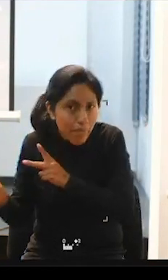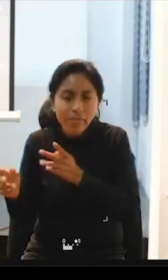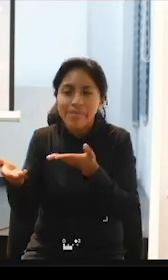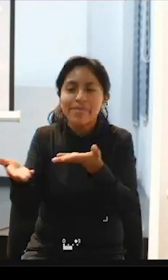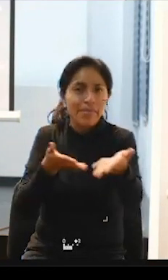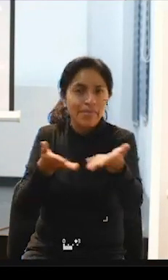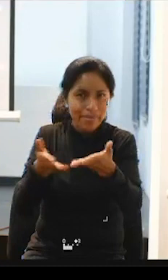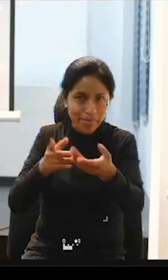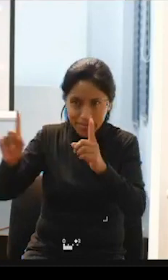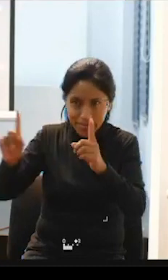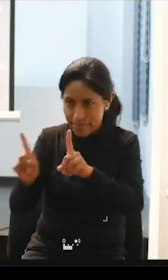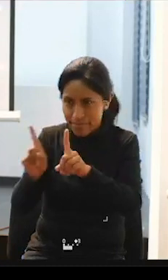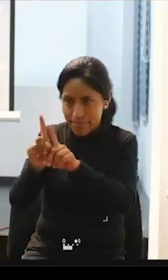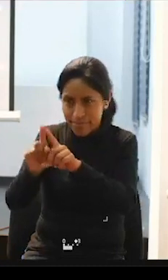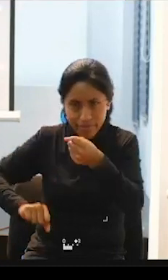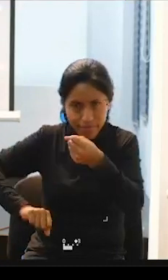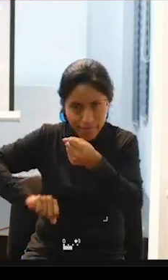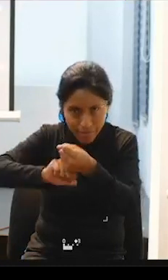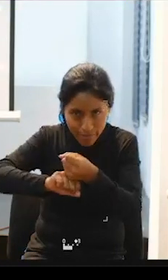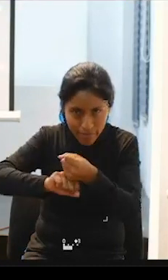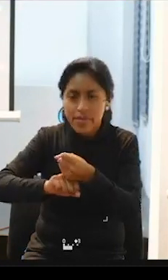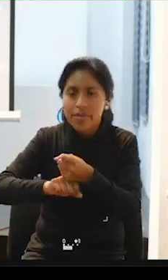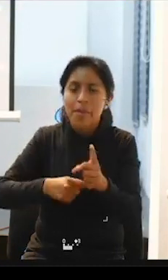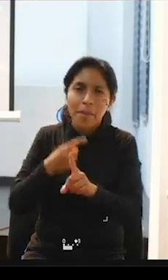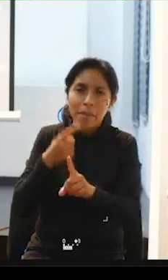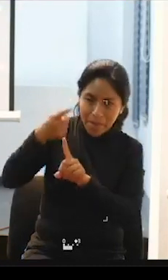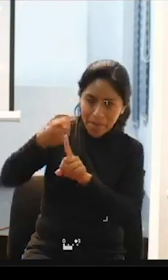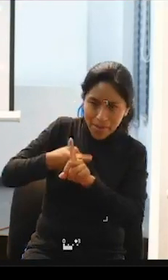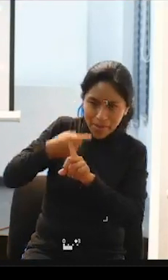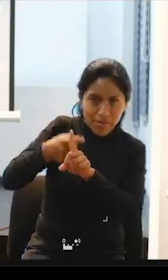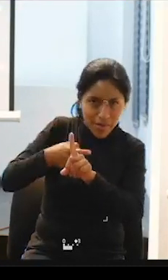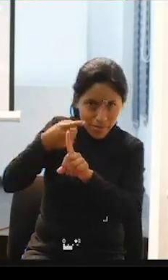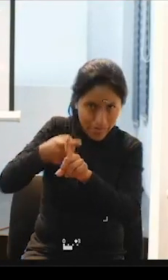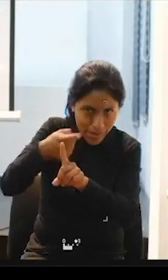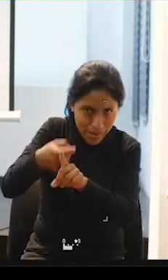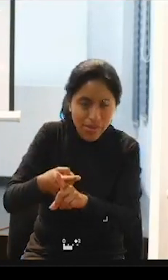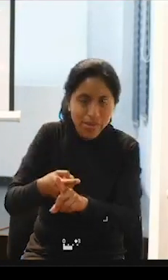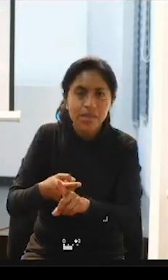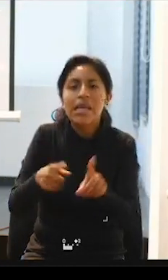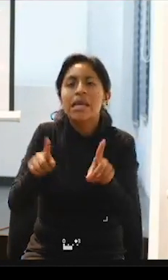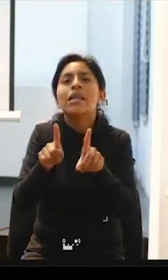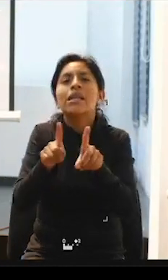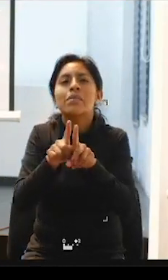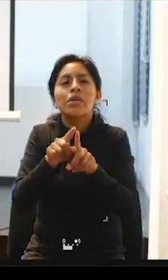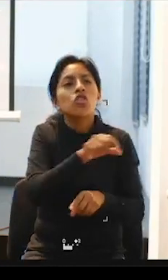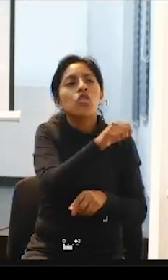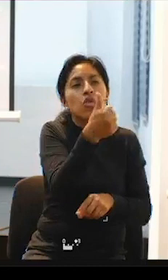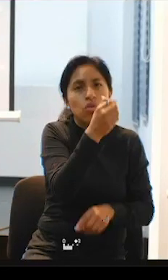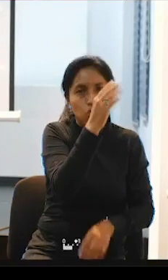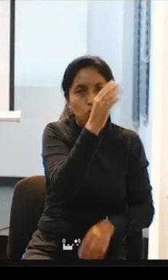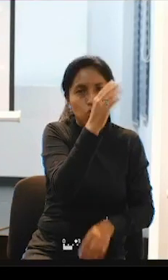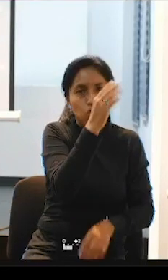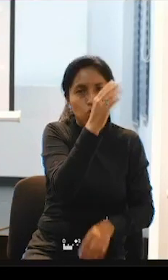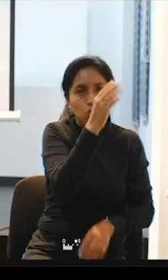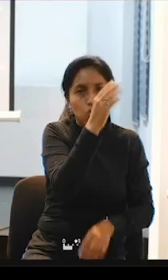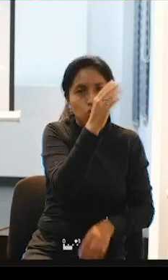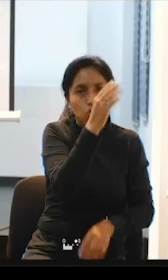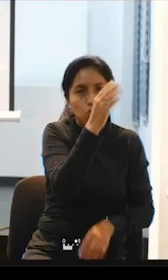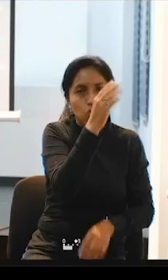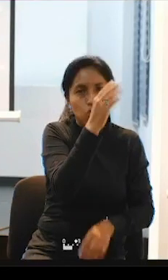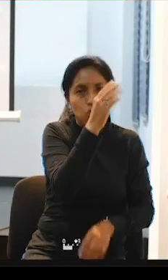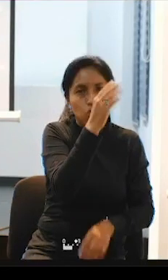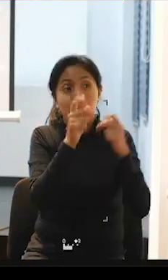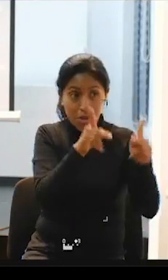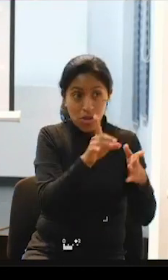asistencia de manera mensual eso lo hacemos con el apoyo de otro compañero con discapacidad que ya vive independiente ya que usa el